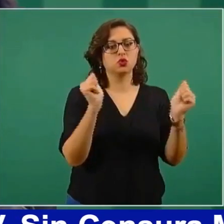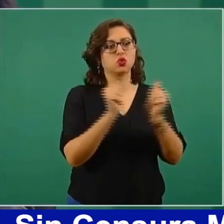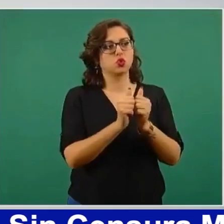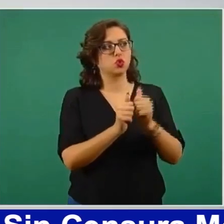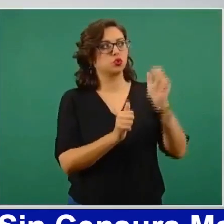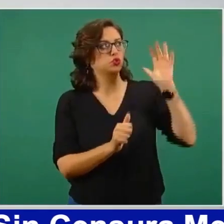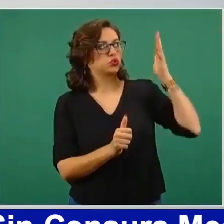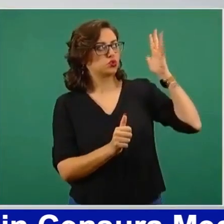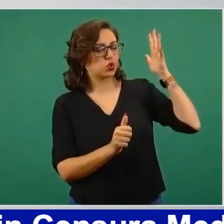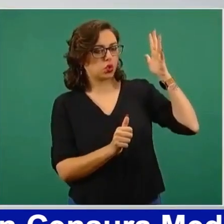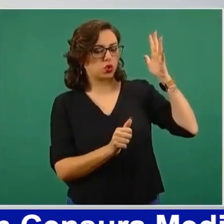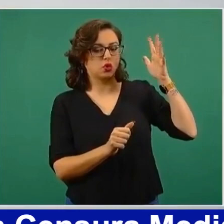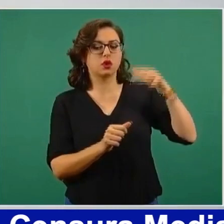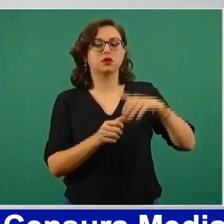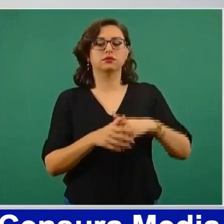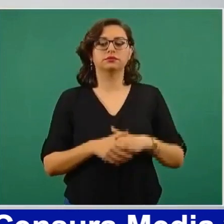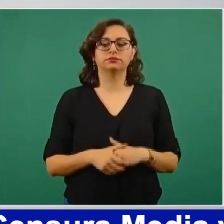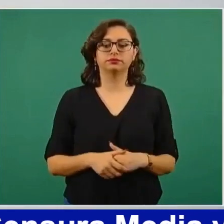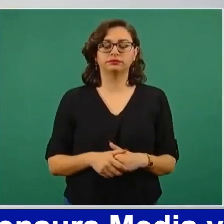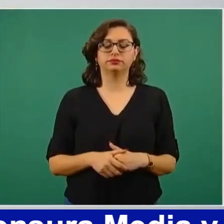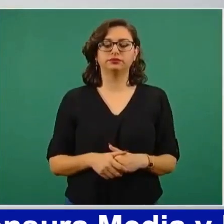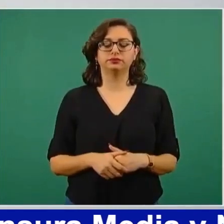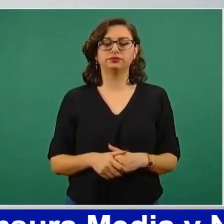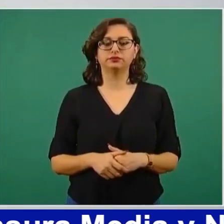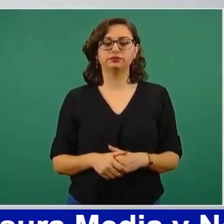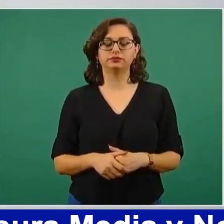entonces, ¿qué es lo que ahora